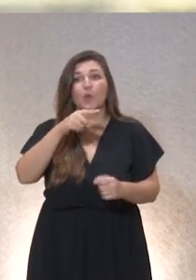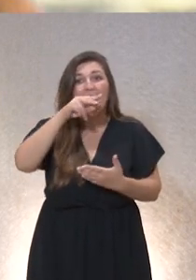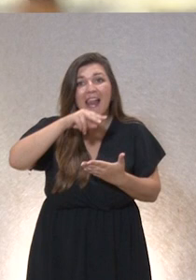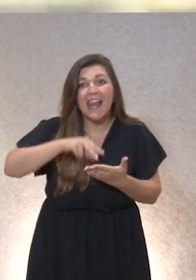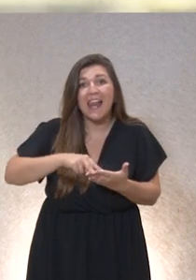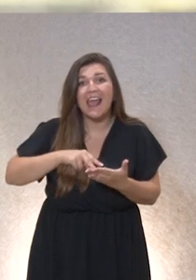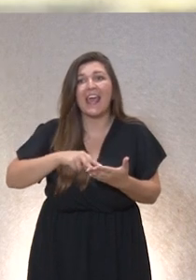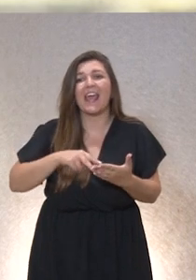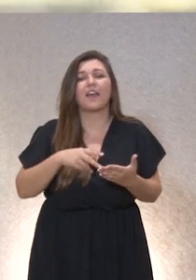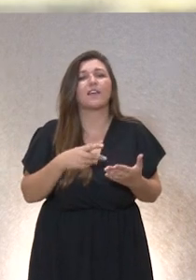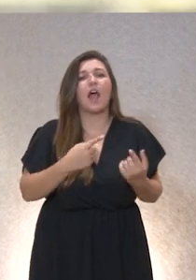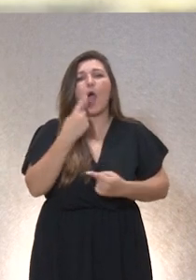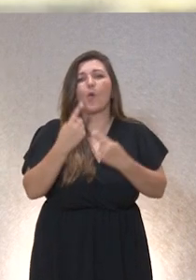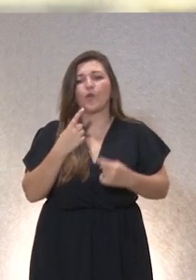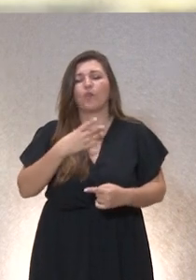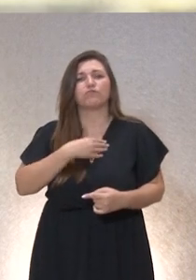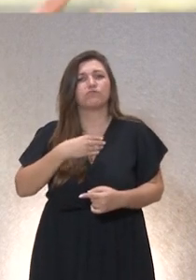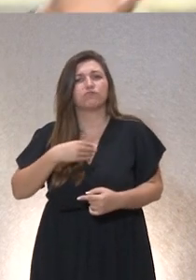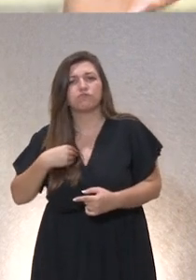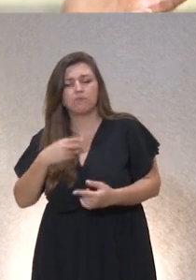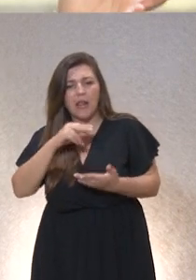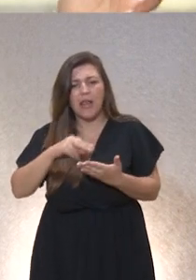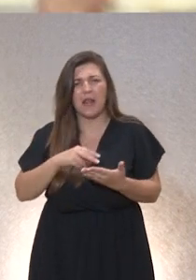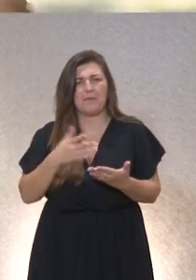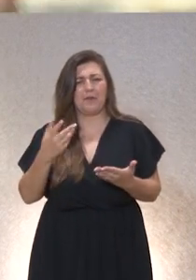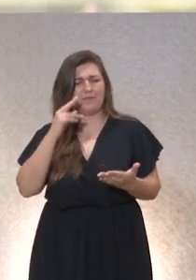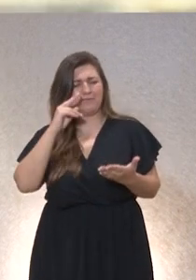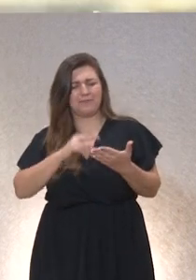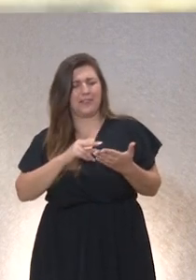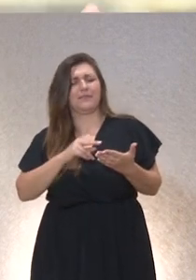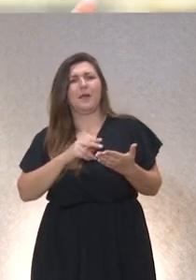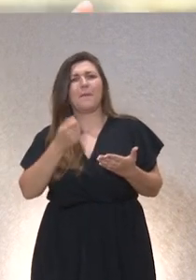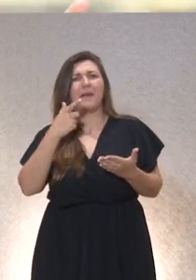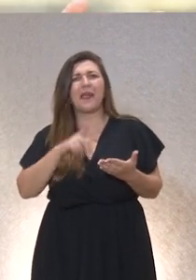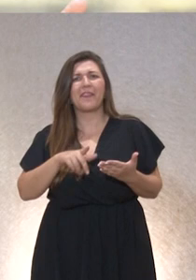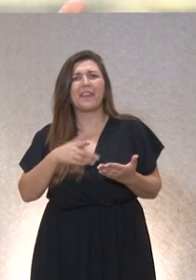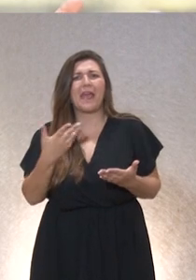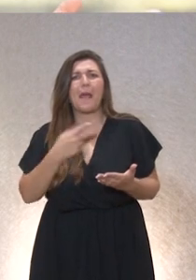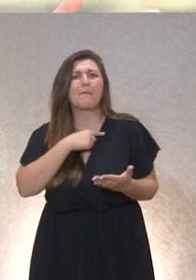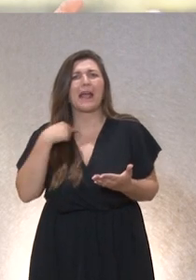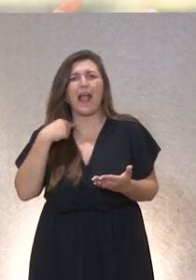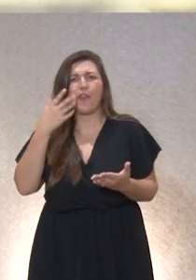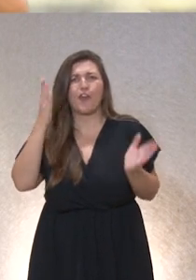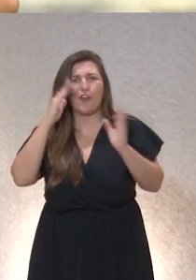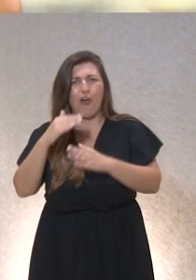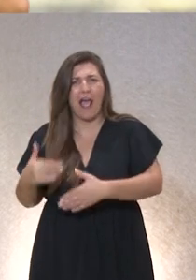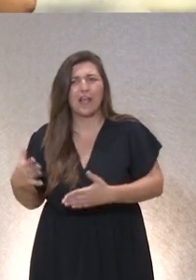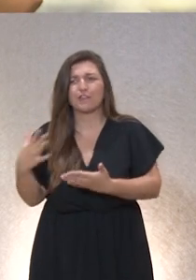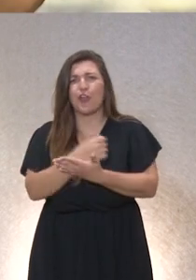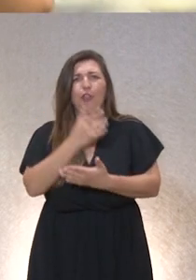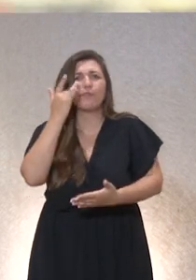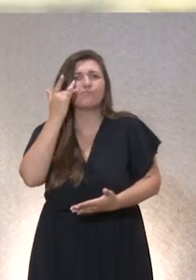Odiseya si conocéis los documentos que se producen ahí tú dices pero vamos a ver ¿es que esto no tiene pecado original o qué? entonces